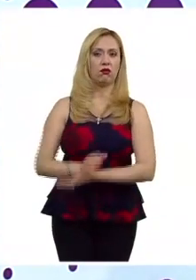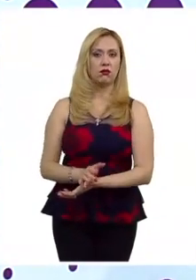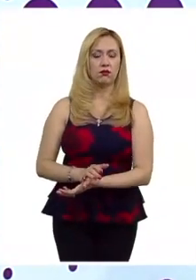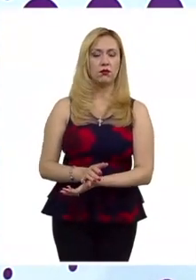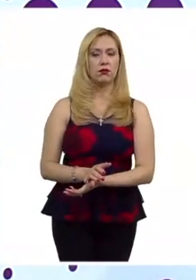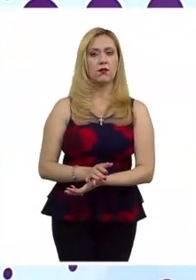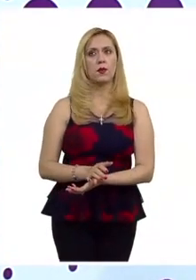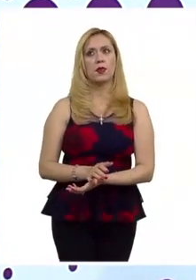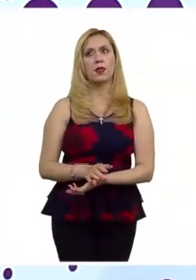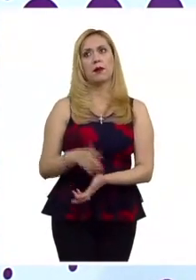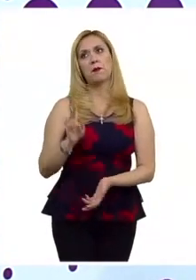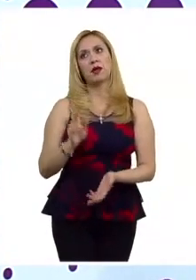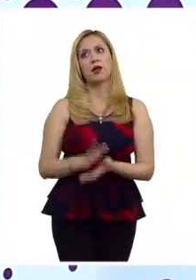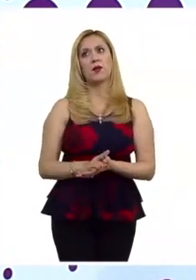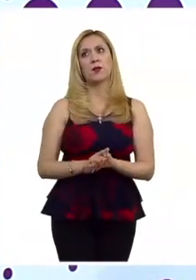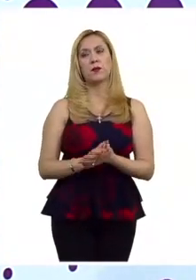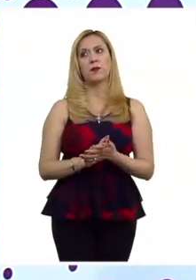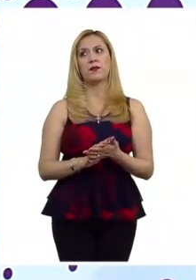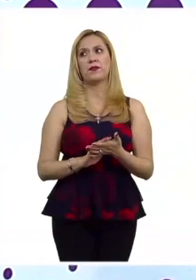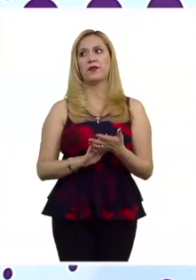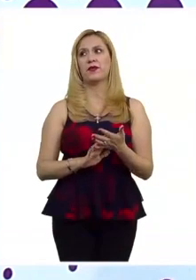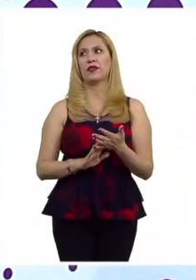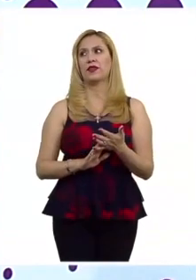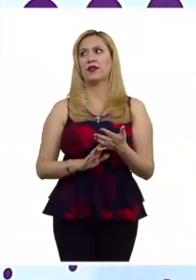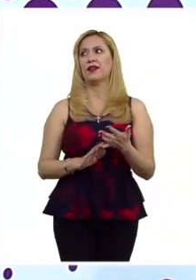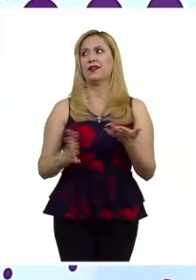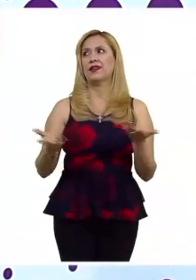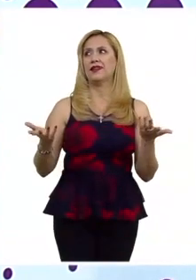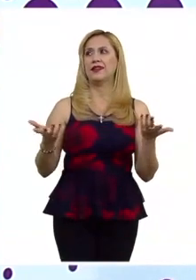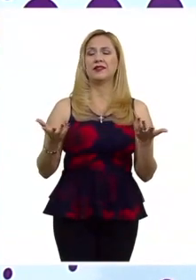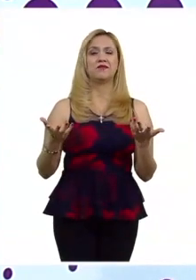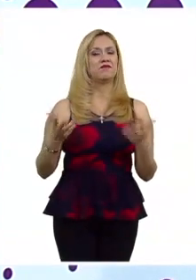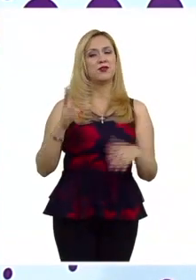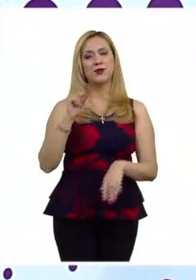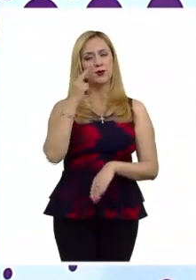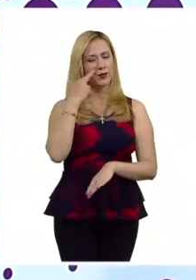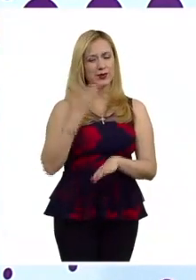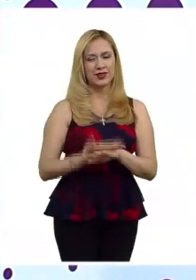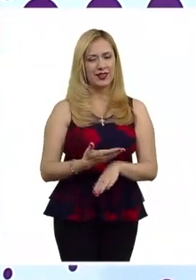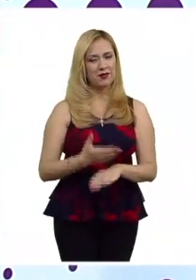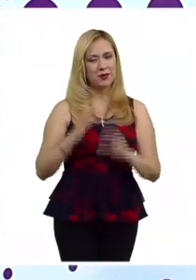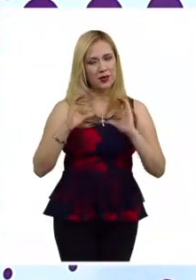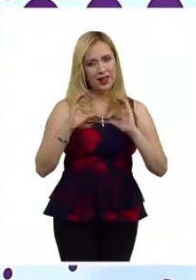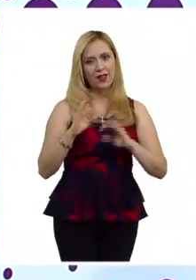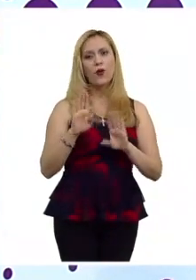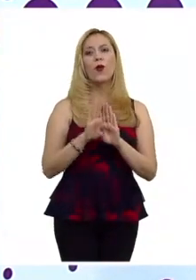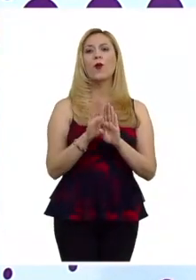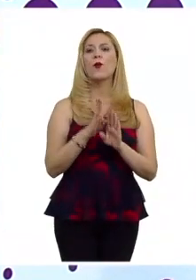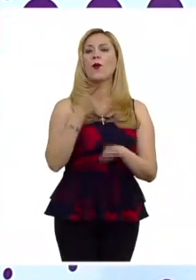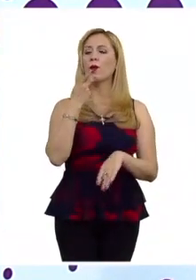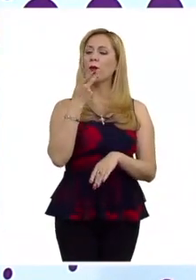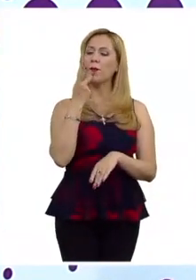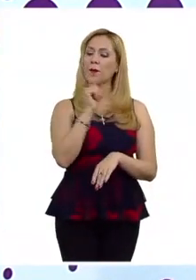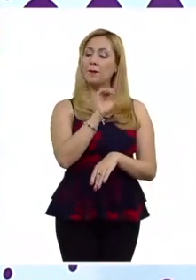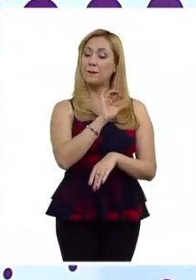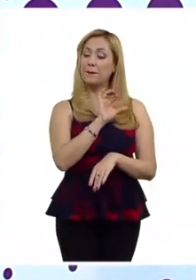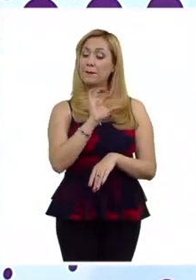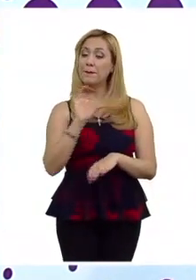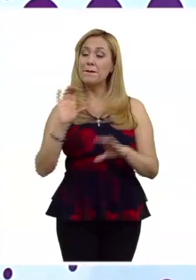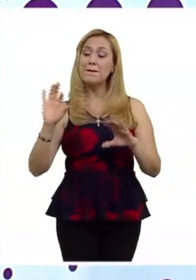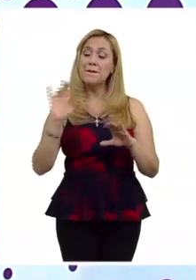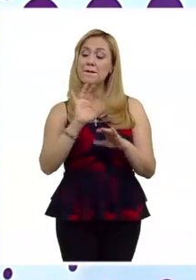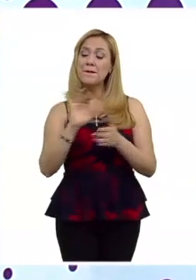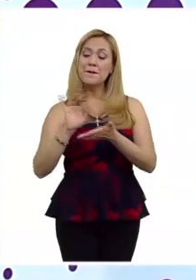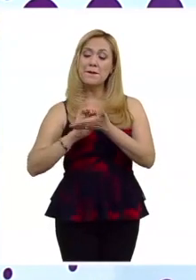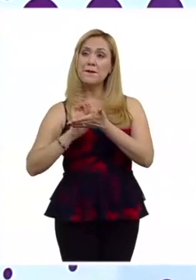utiliza con mucha pues con poca responsabilidad por decirlo de alguna manera y esa era nuestra preocupación justo en el caso